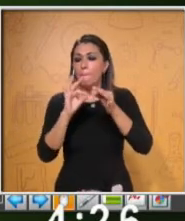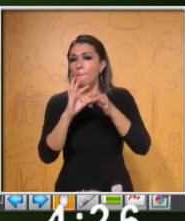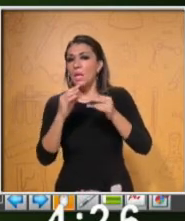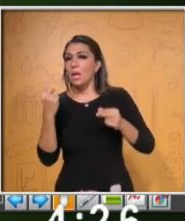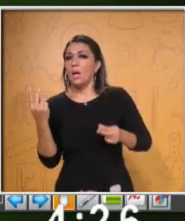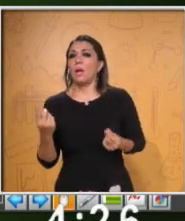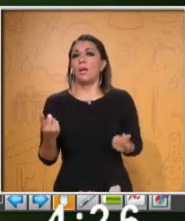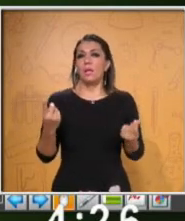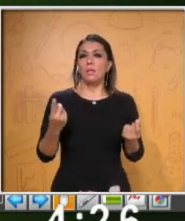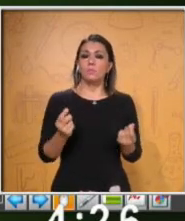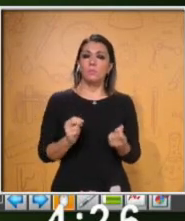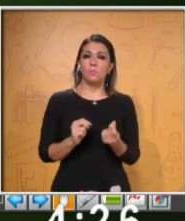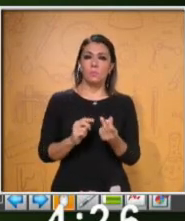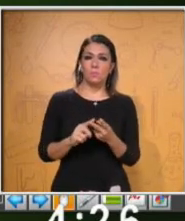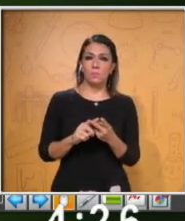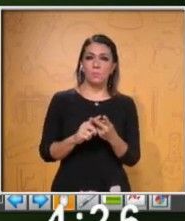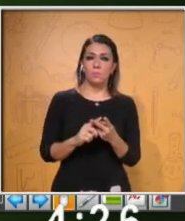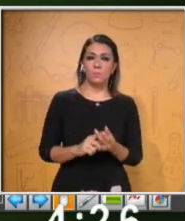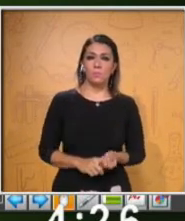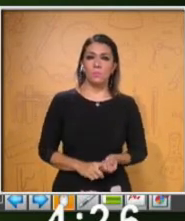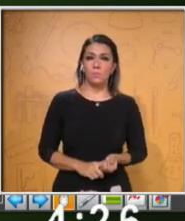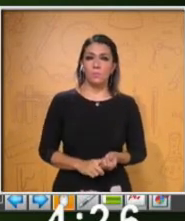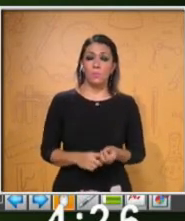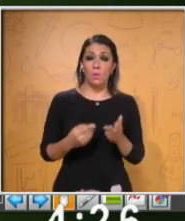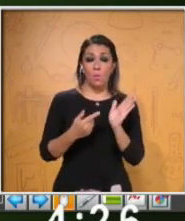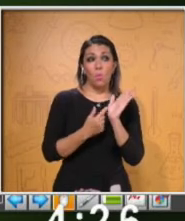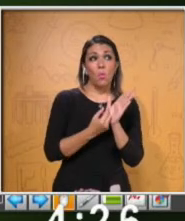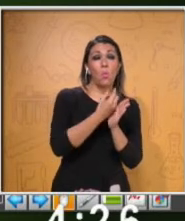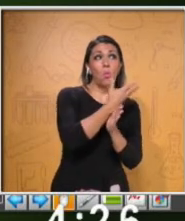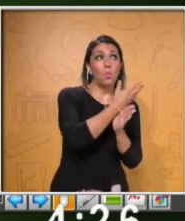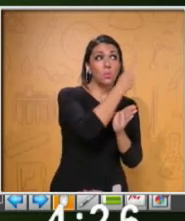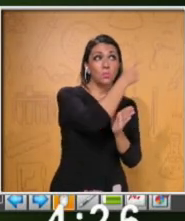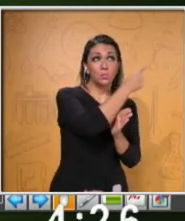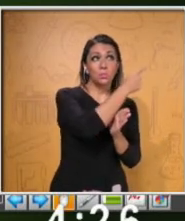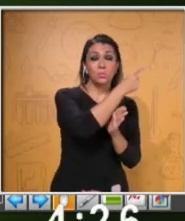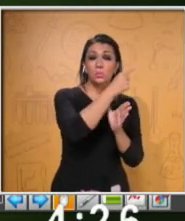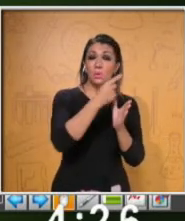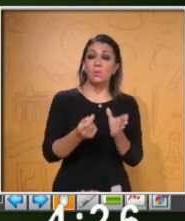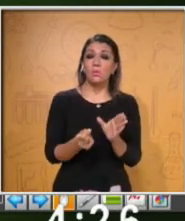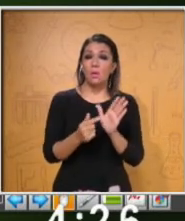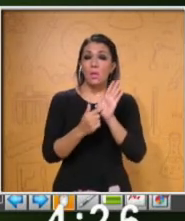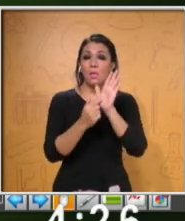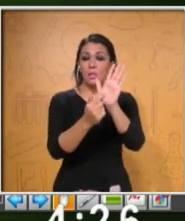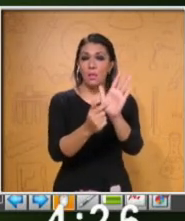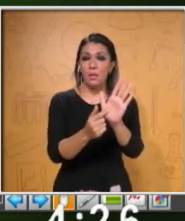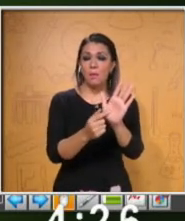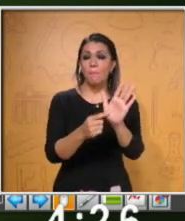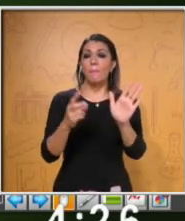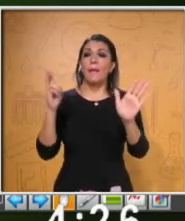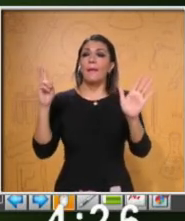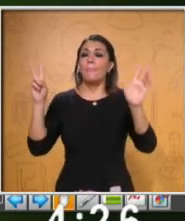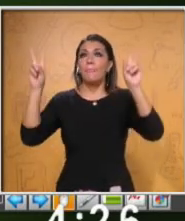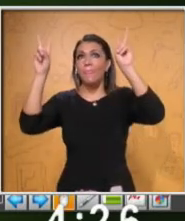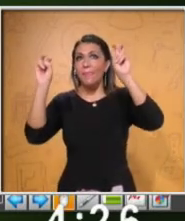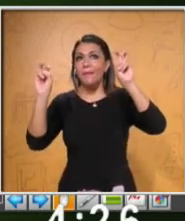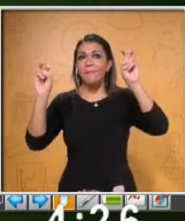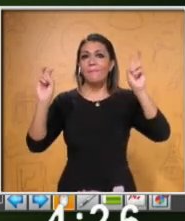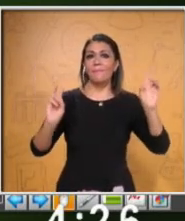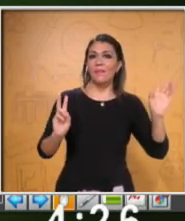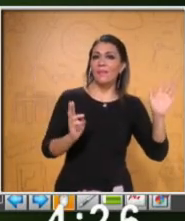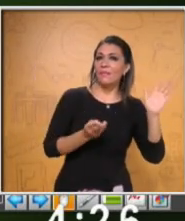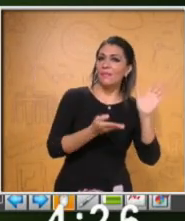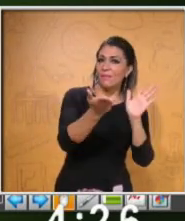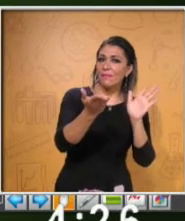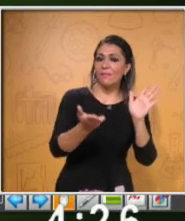This presentation is about... Esta presentación es sobre o acerca de... As